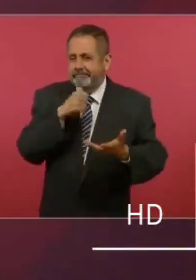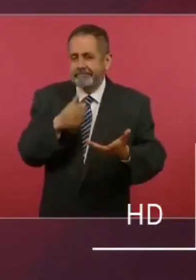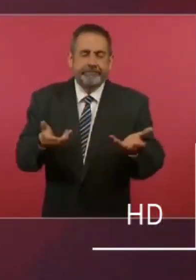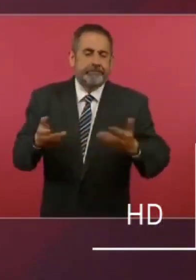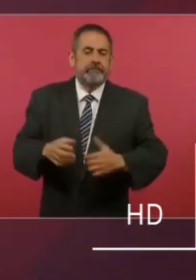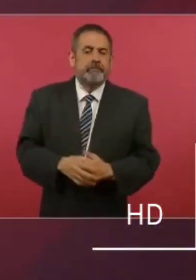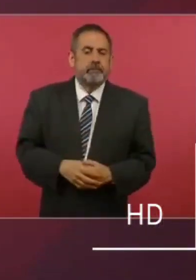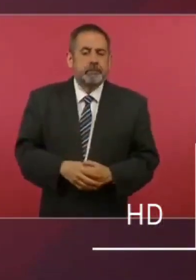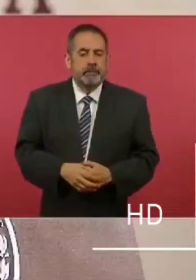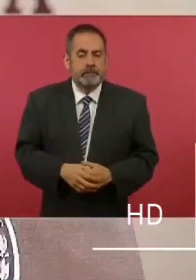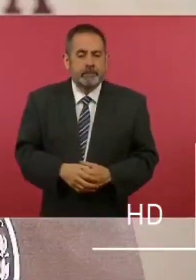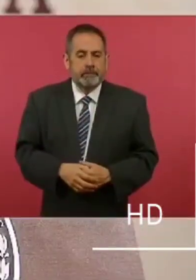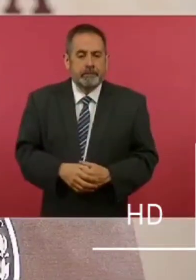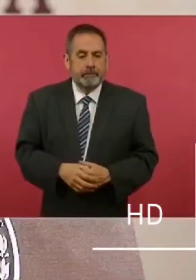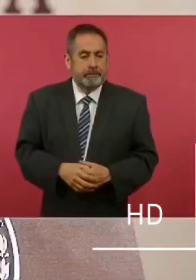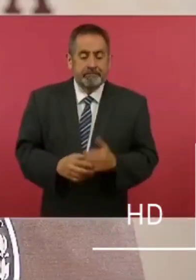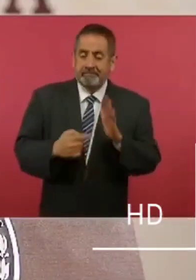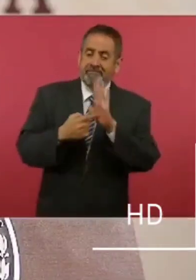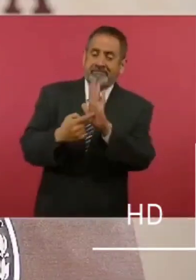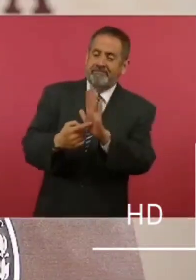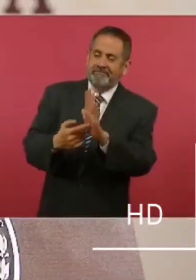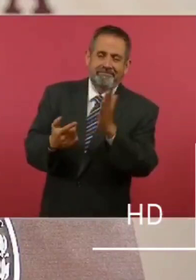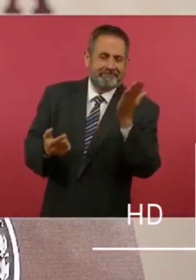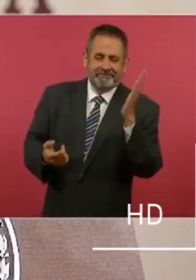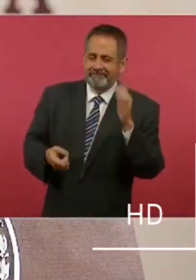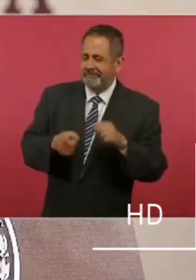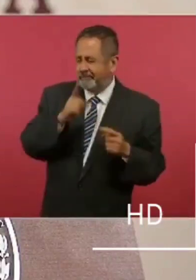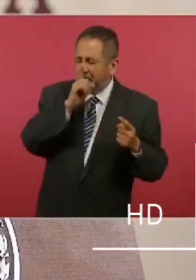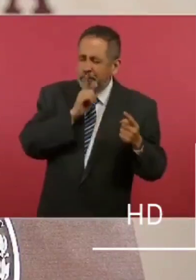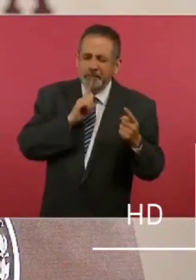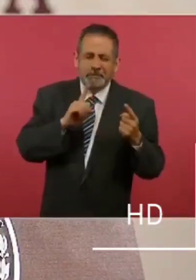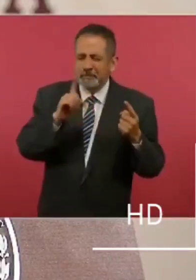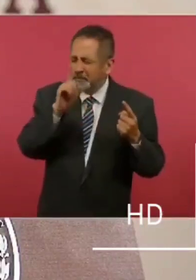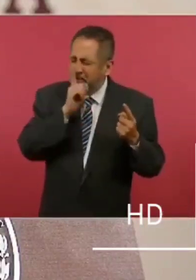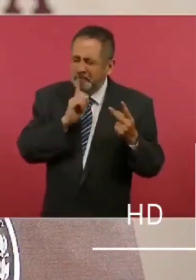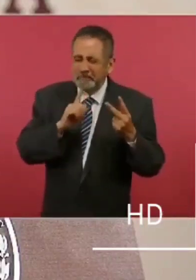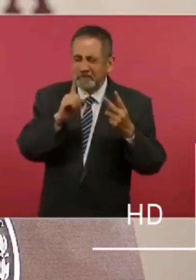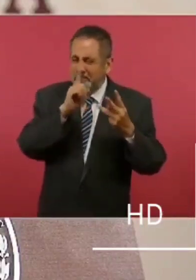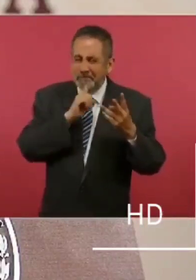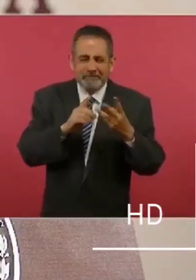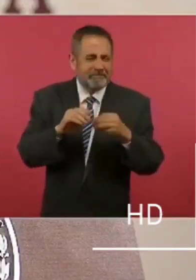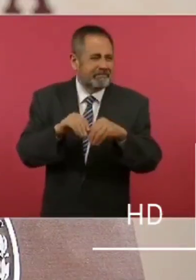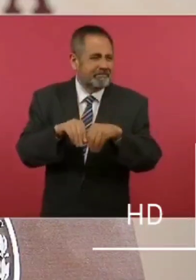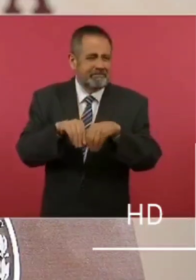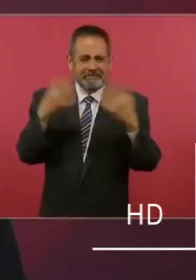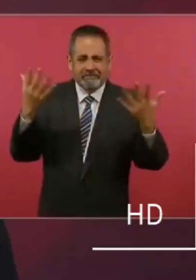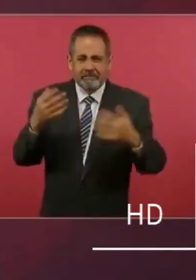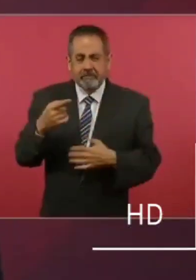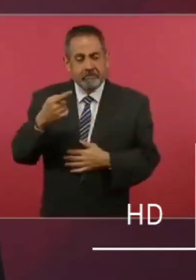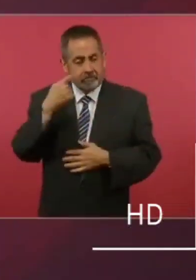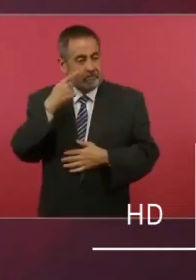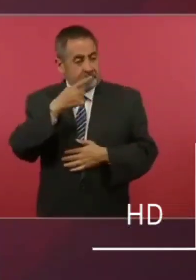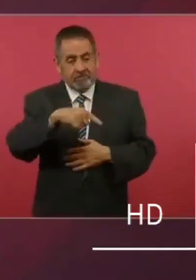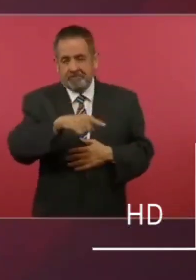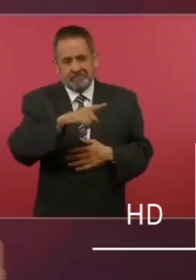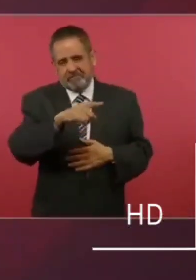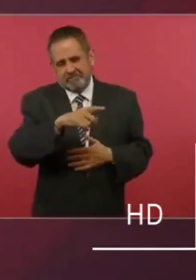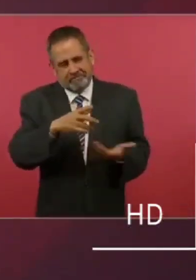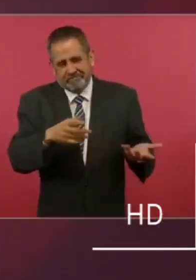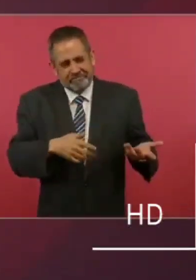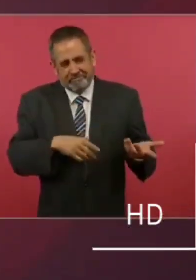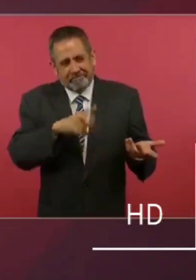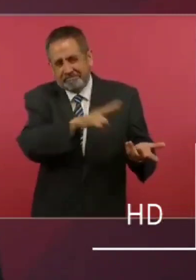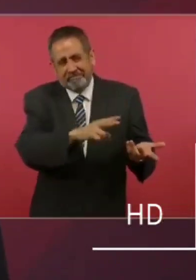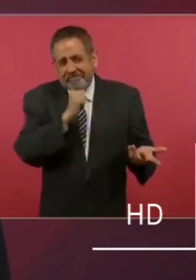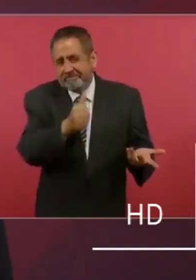tener que desmentir este tipo de cosas que parecen tan obvias, obvias mentiras, pero eso no es verdad, como